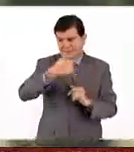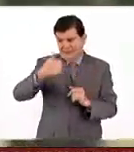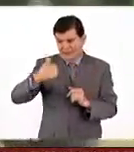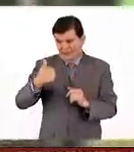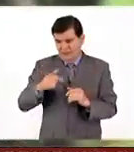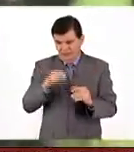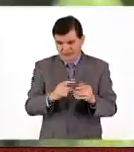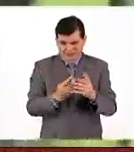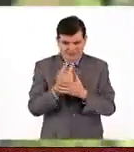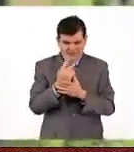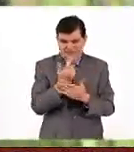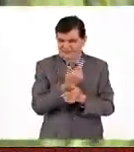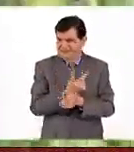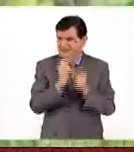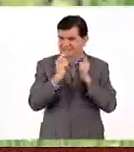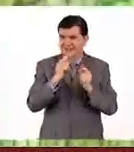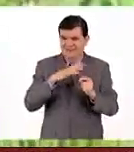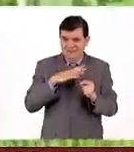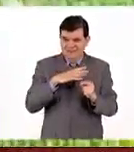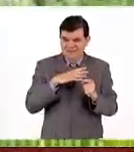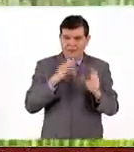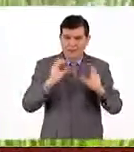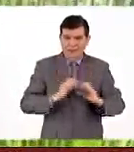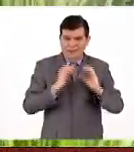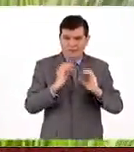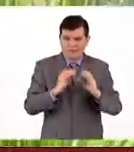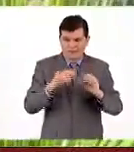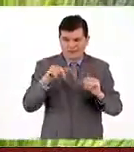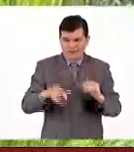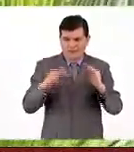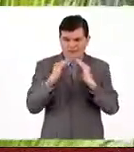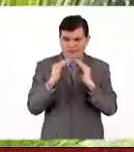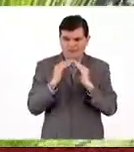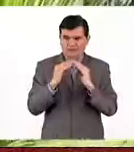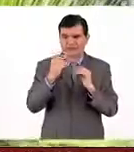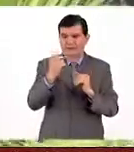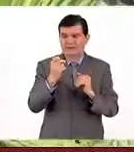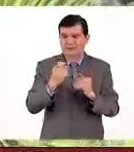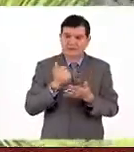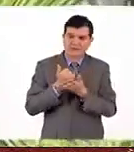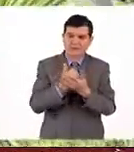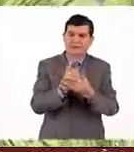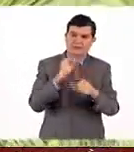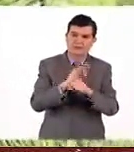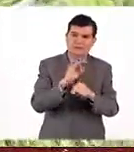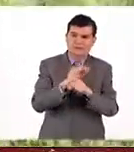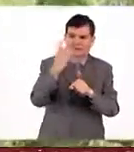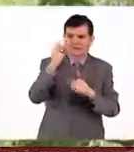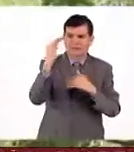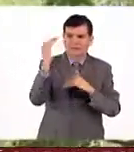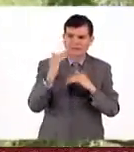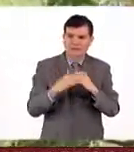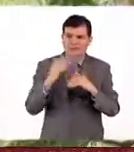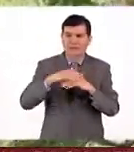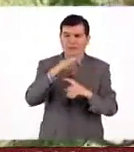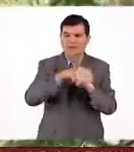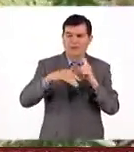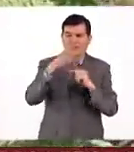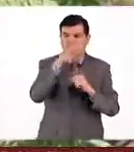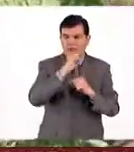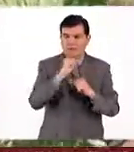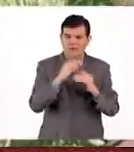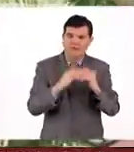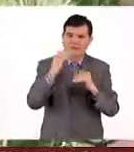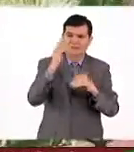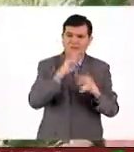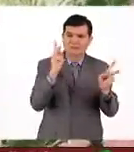nosotros, la planta que querramos tener, la podemos conservar en nuestro hogar, estamos contribuyendo a que disminuye el calentamiento global, a que